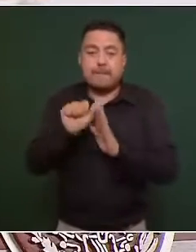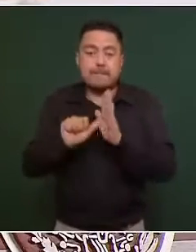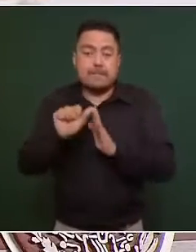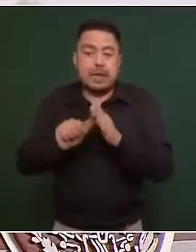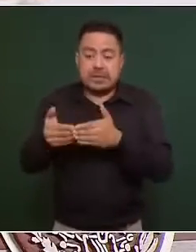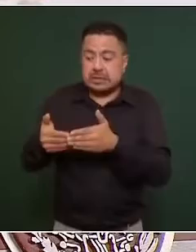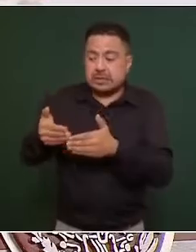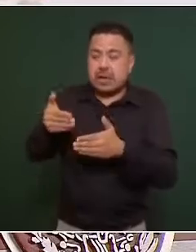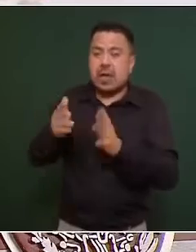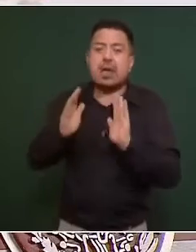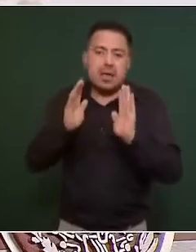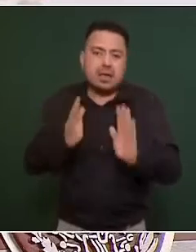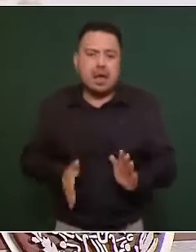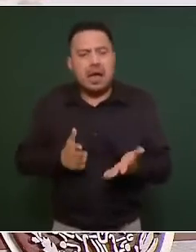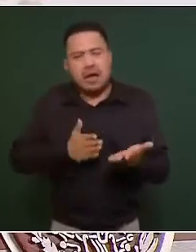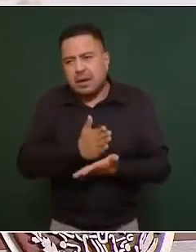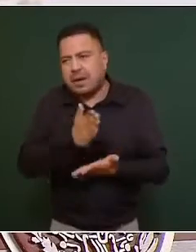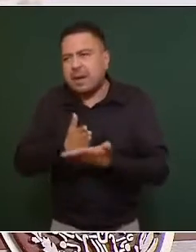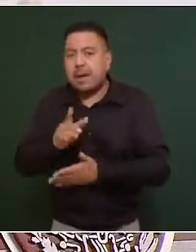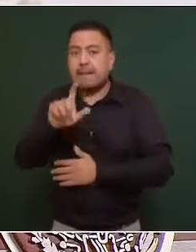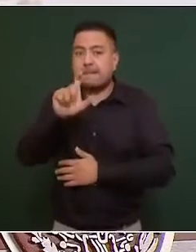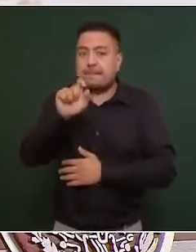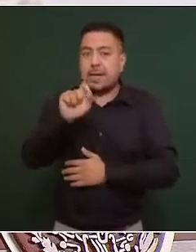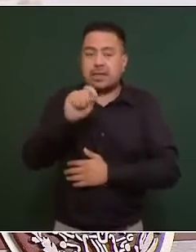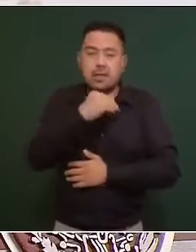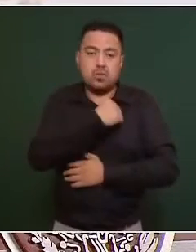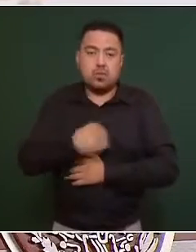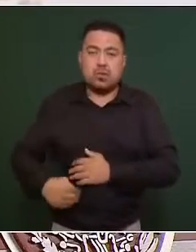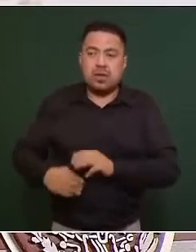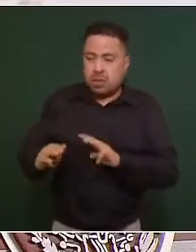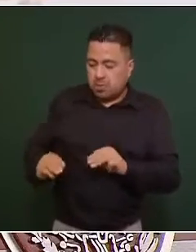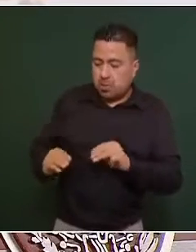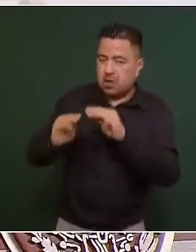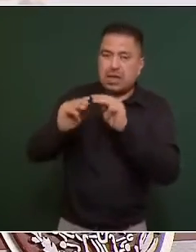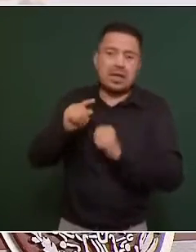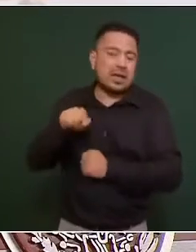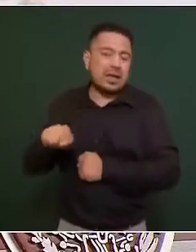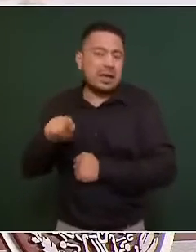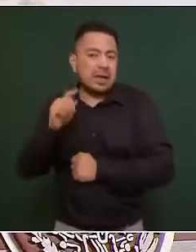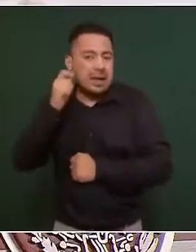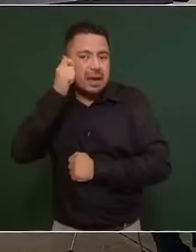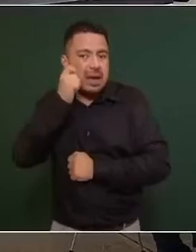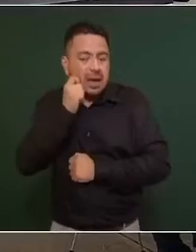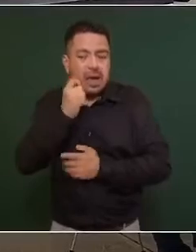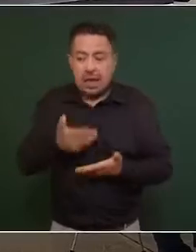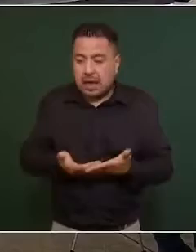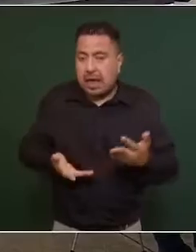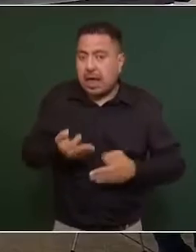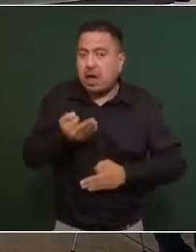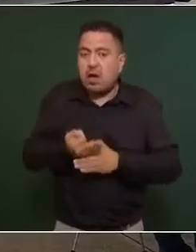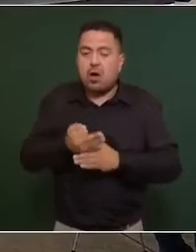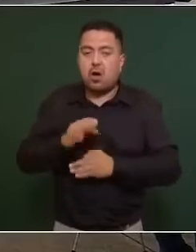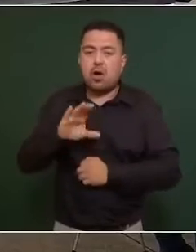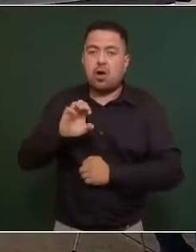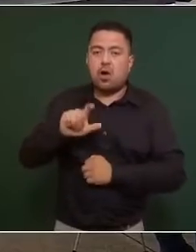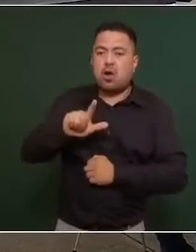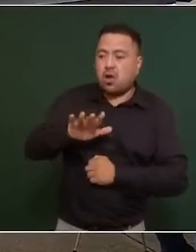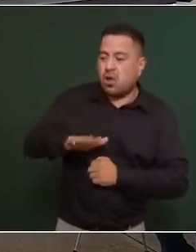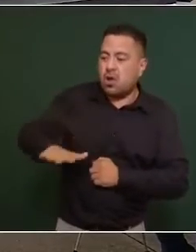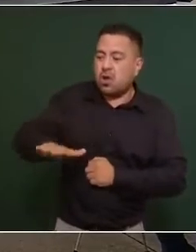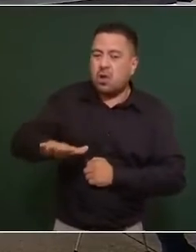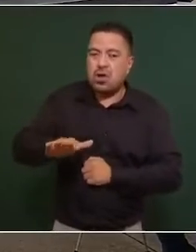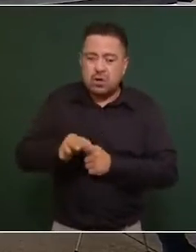ya hemos visitado 20 municipios de la Sierra de Guerrero y ahora estaremos en colonias y